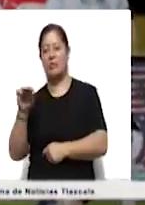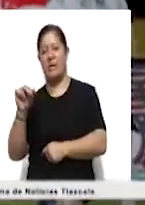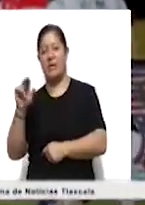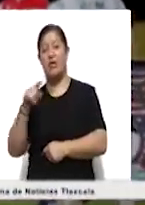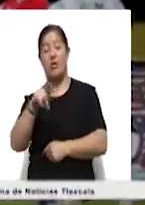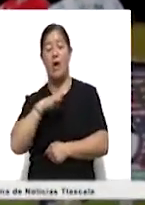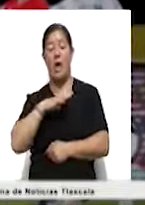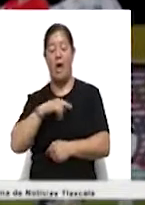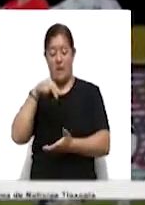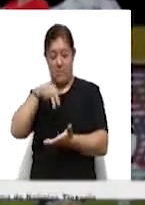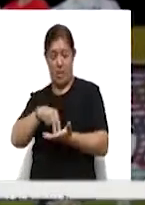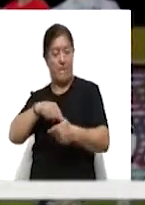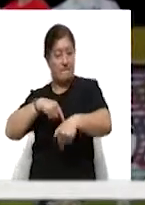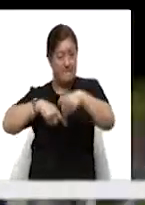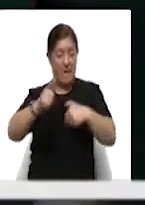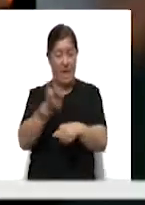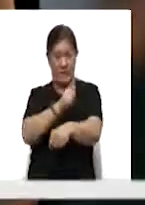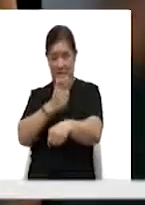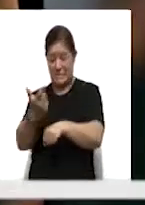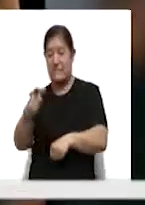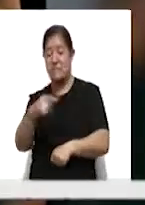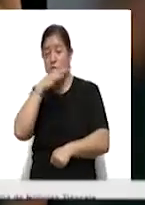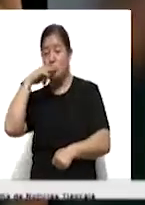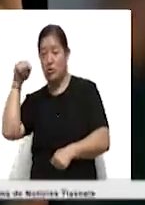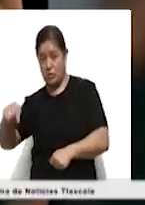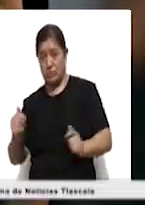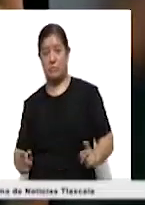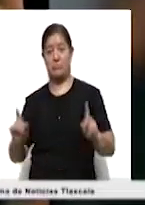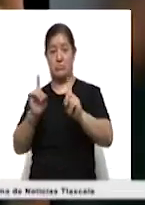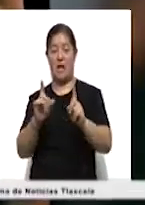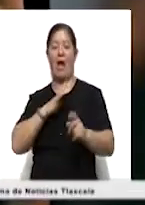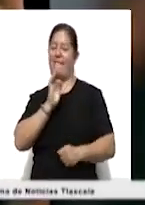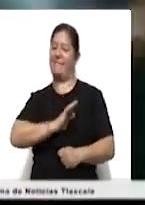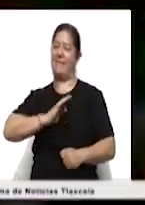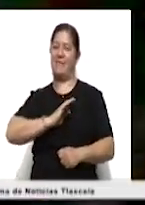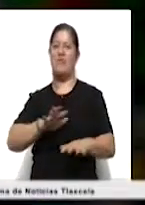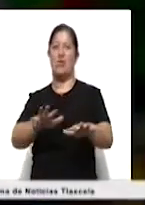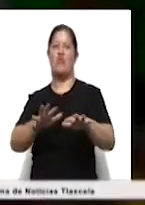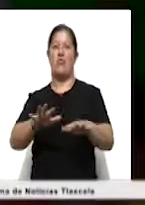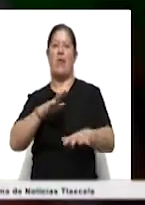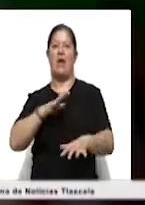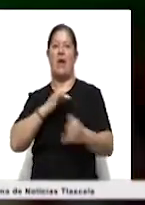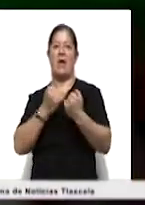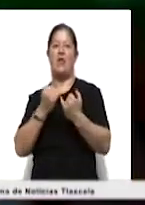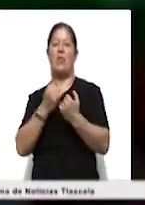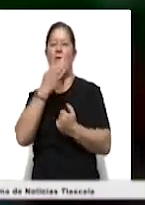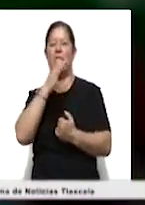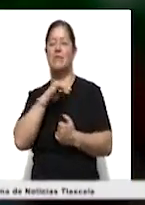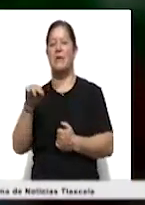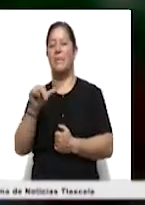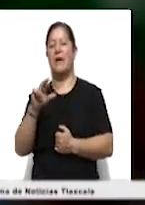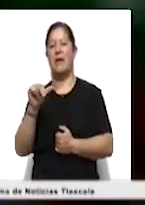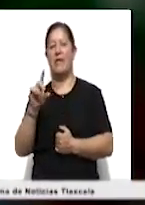tiro libre en el debut de Argentina ante Chile en la Copa América, el cual, por cierto, festejó al puro estilo de Maradona, La Pulga, se ubicó detrás